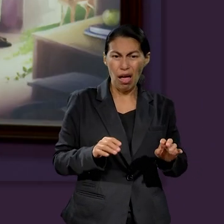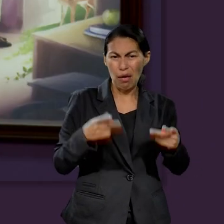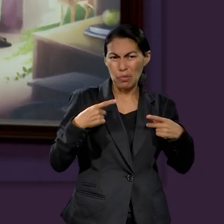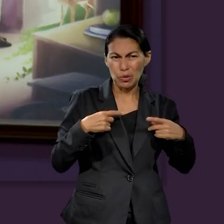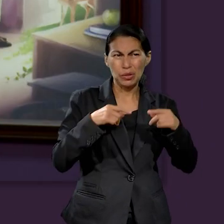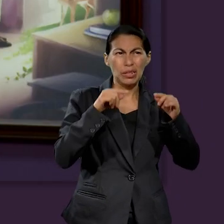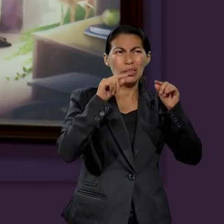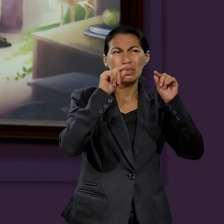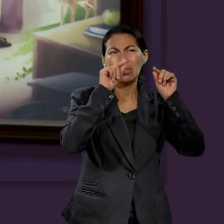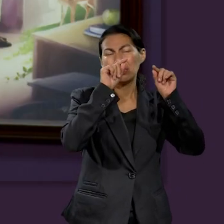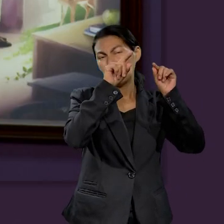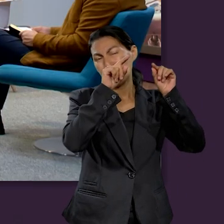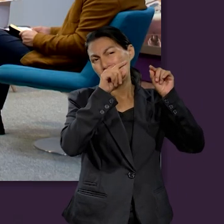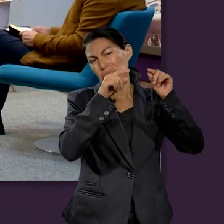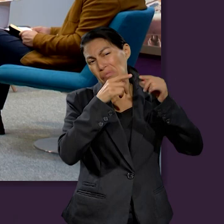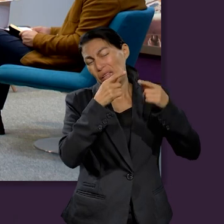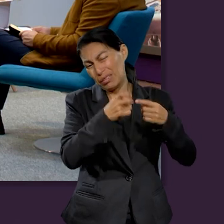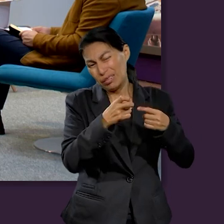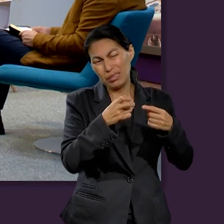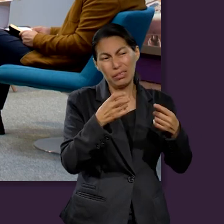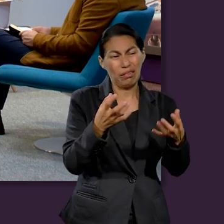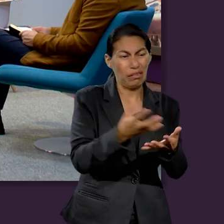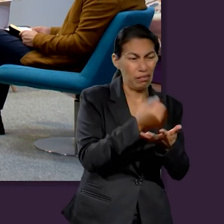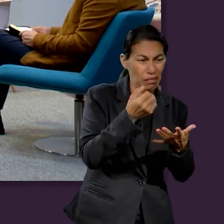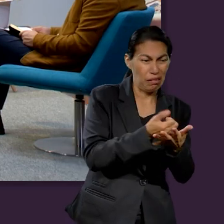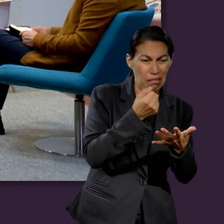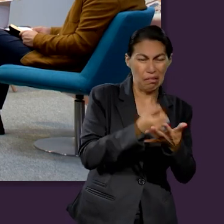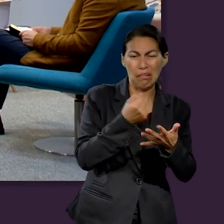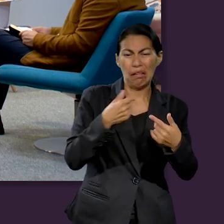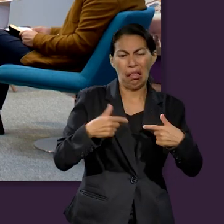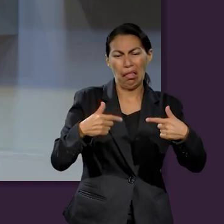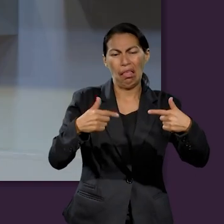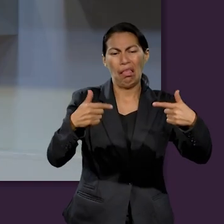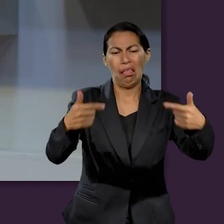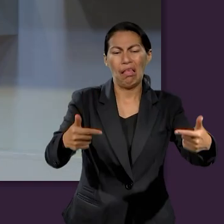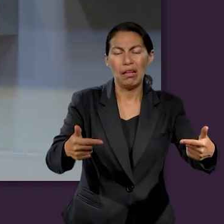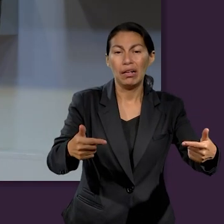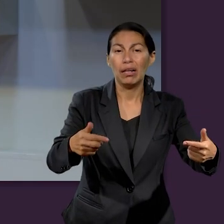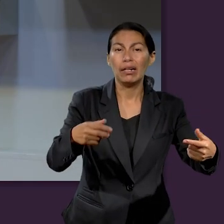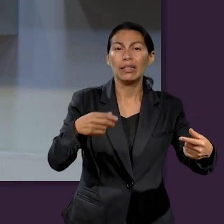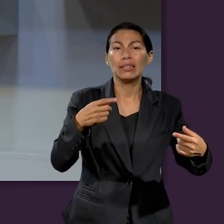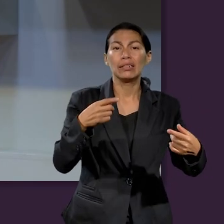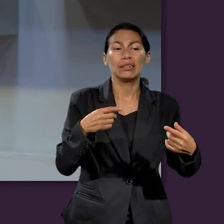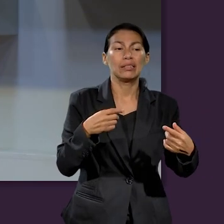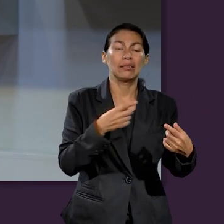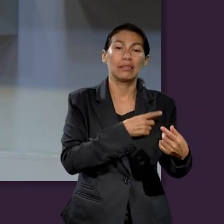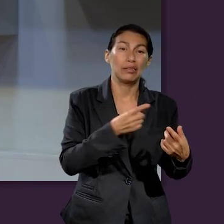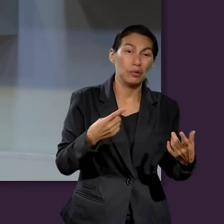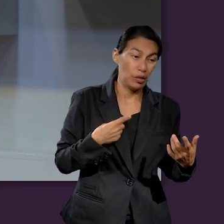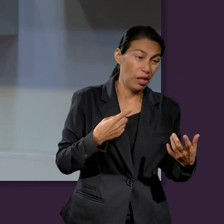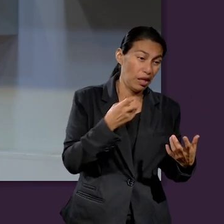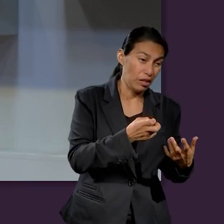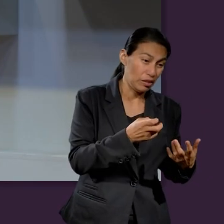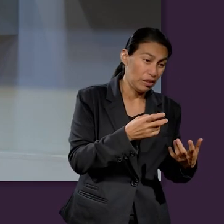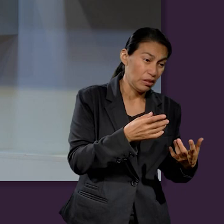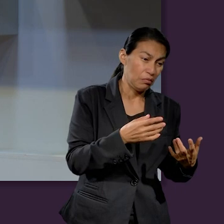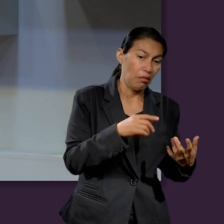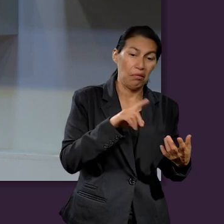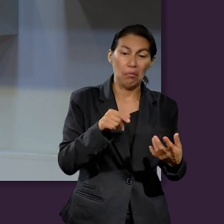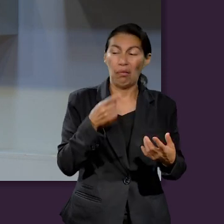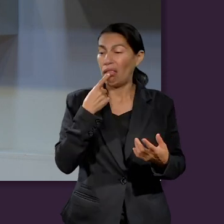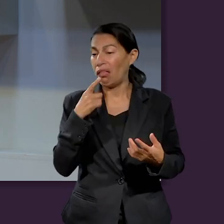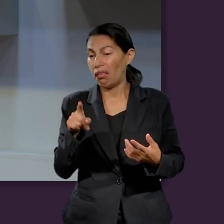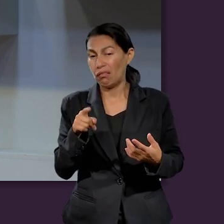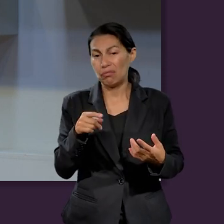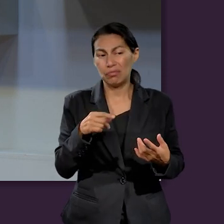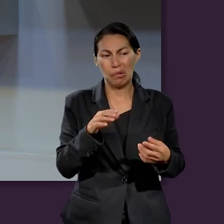después terminó bien endeudado y con un problema legal porque la gente que está abajo de ella pues le empezó a reclamar, ¿no? Entonces la honestidad,